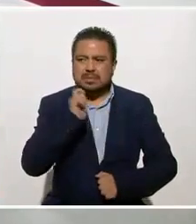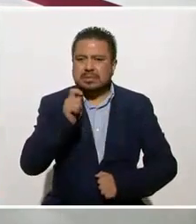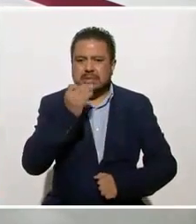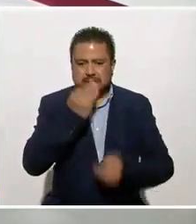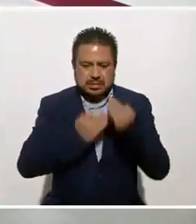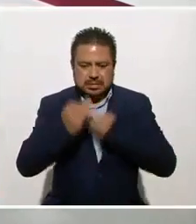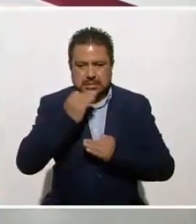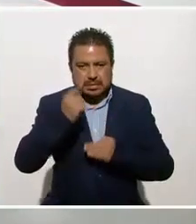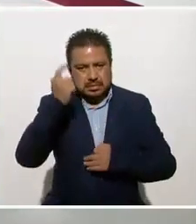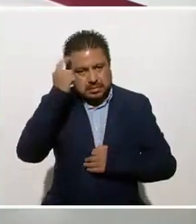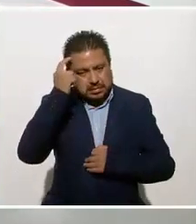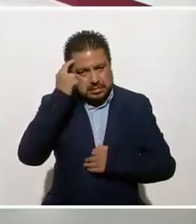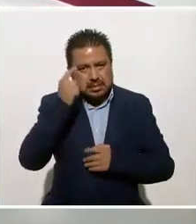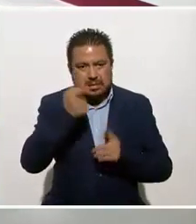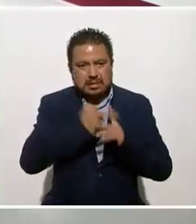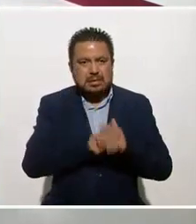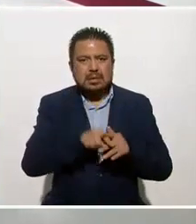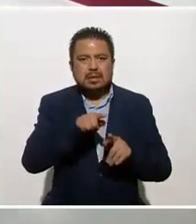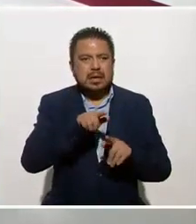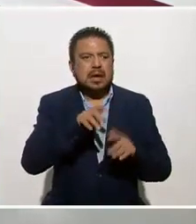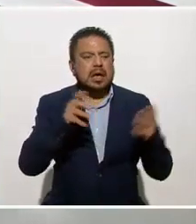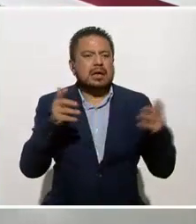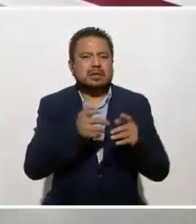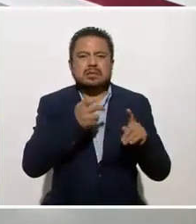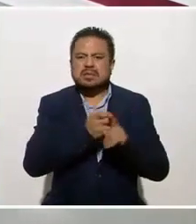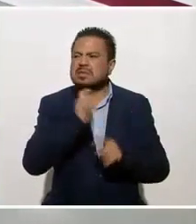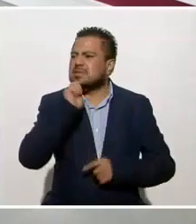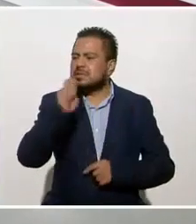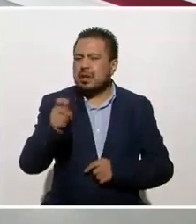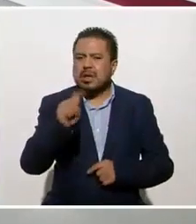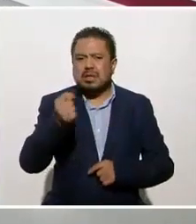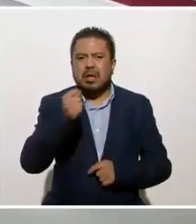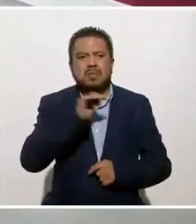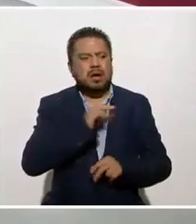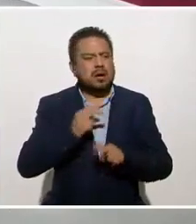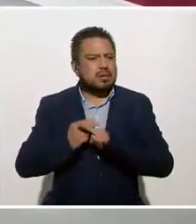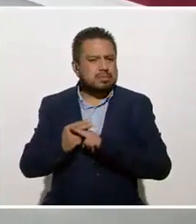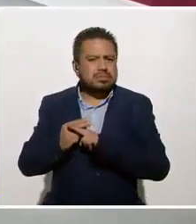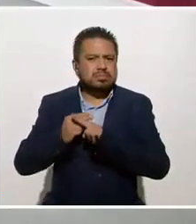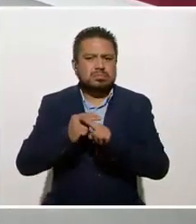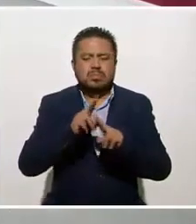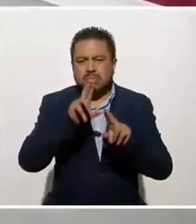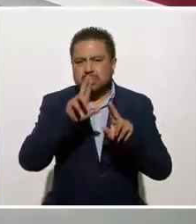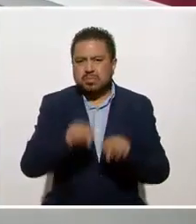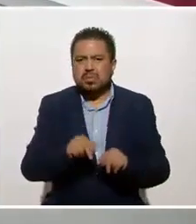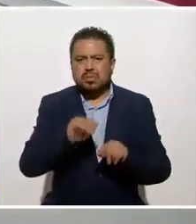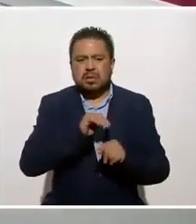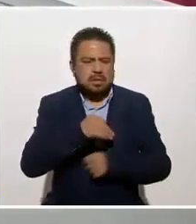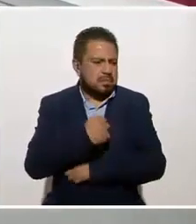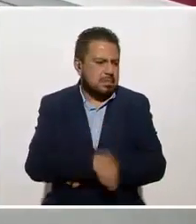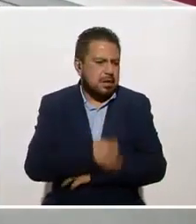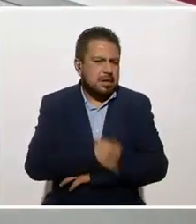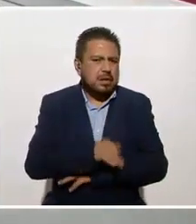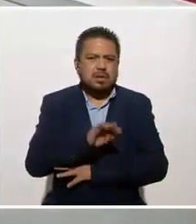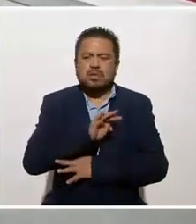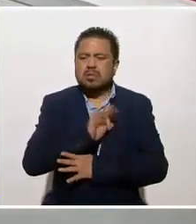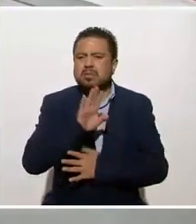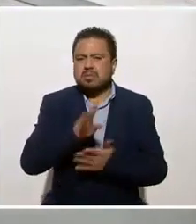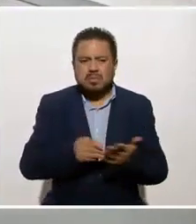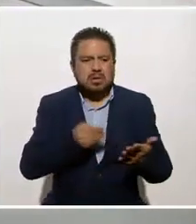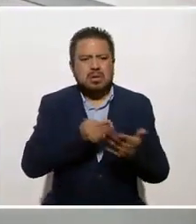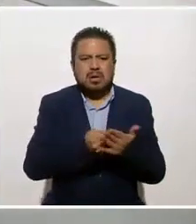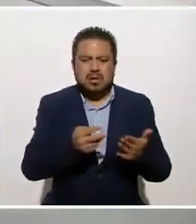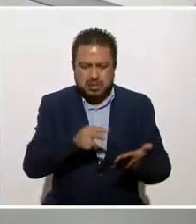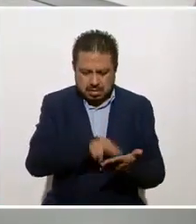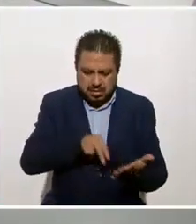alimenta tu mente, en ese momento estás empezando a hacer mindfulness. Eso significa que puede ser una tarea permanente y no temporal, que no tengo que ponerme en mi